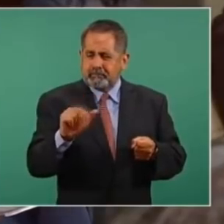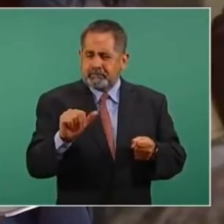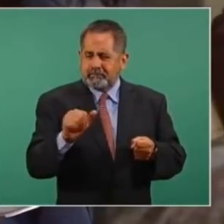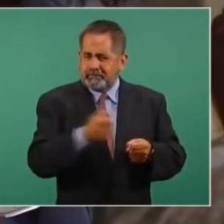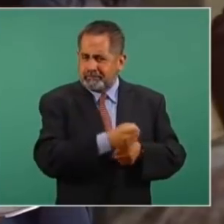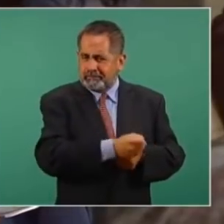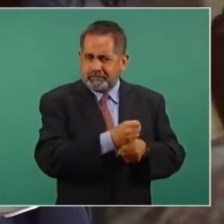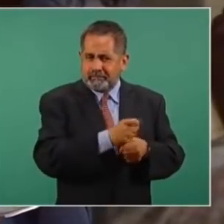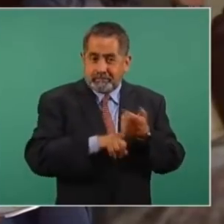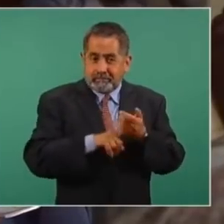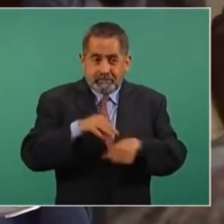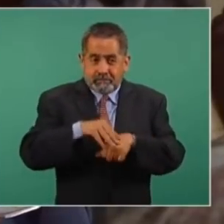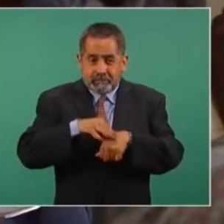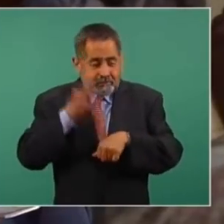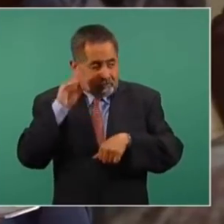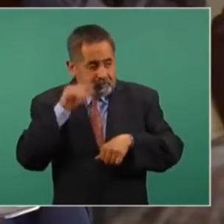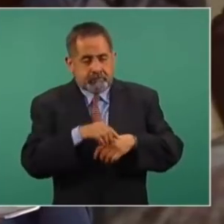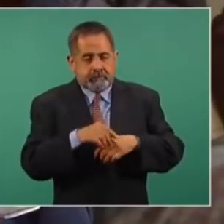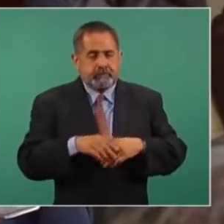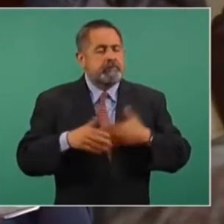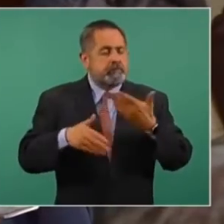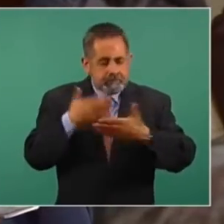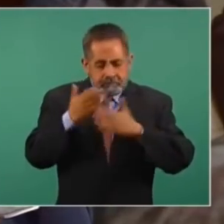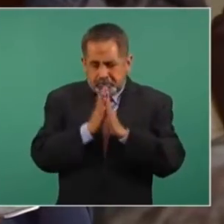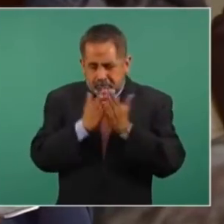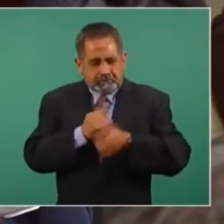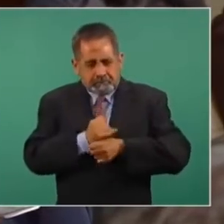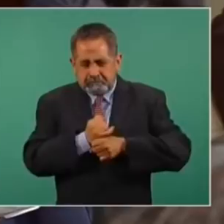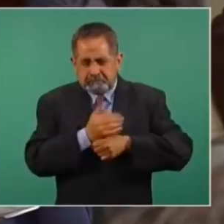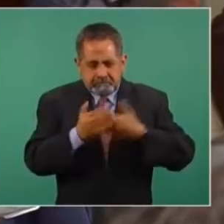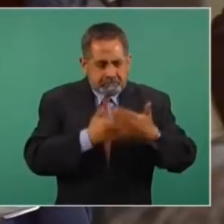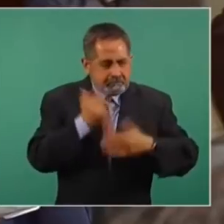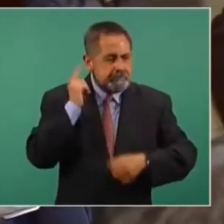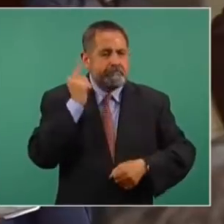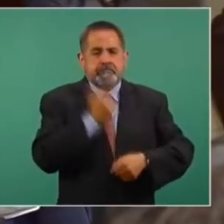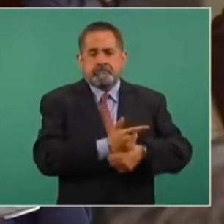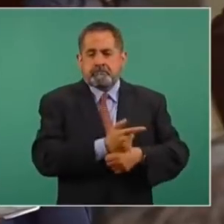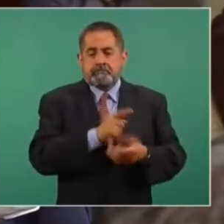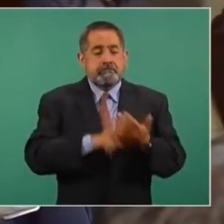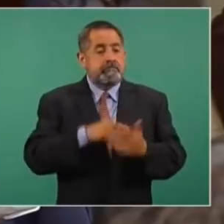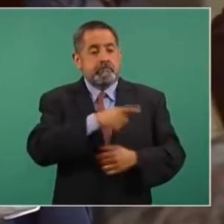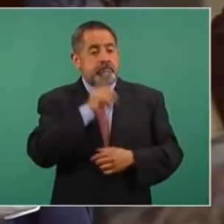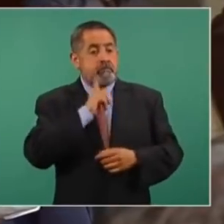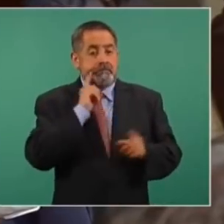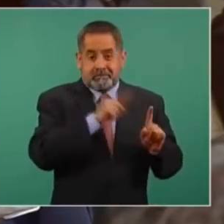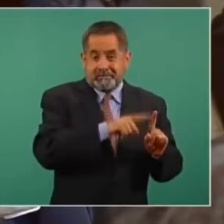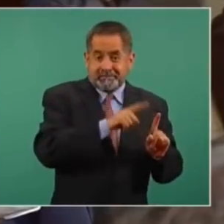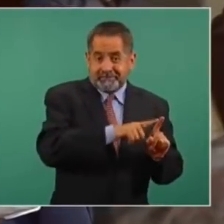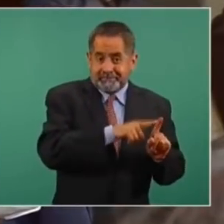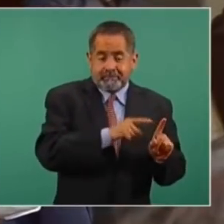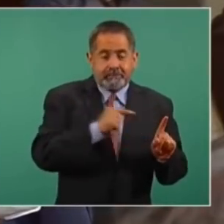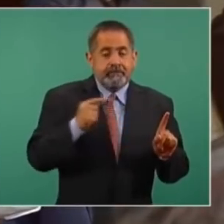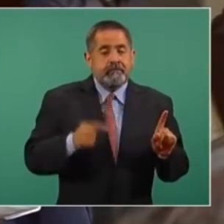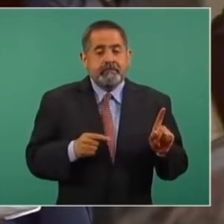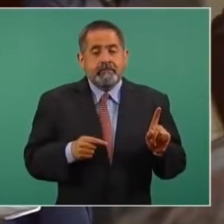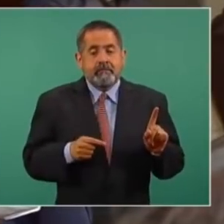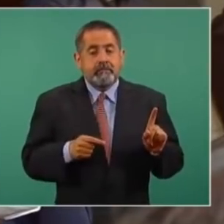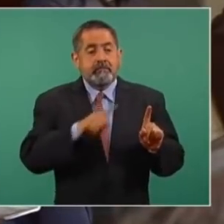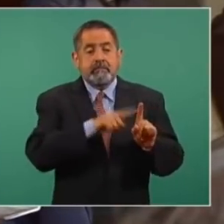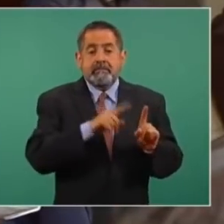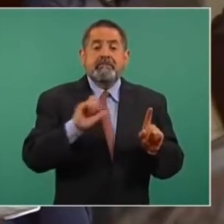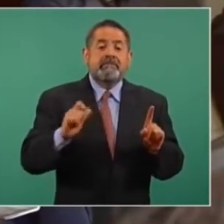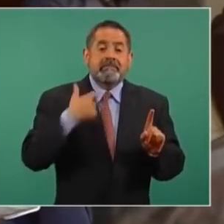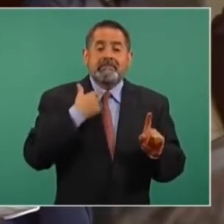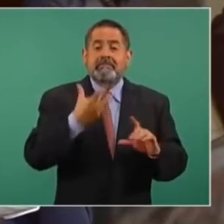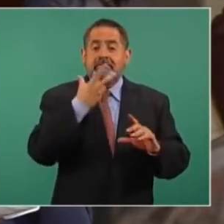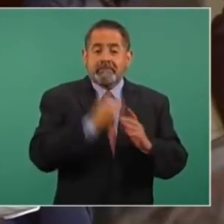Con los años y las investigaciones y libros publicados, nos enteramos que esa persona era un prófugo,